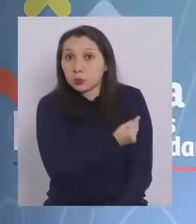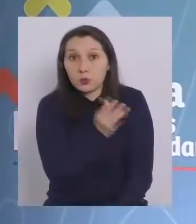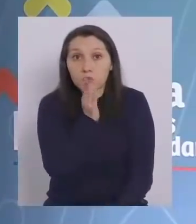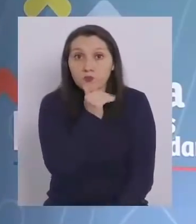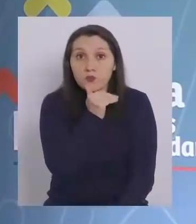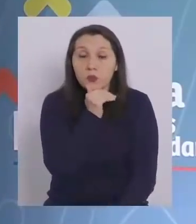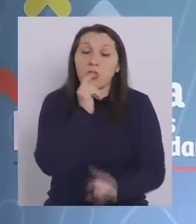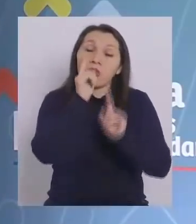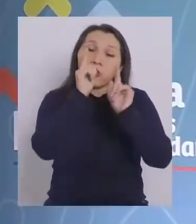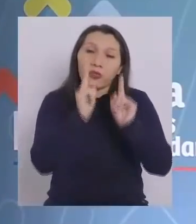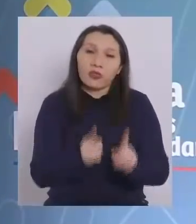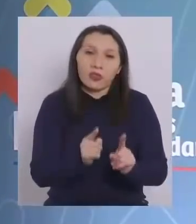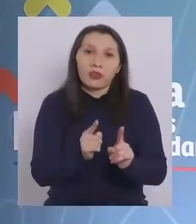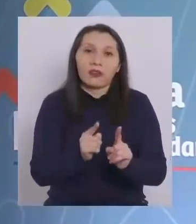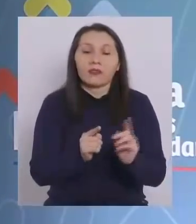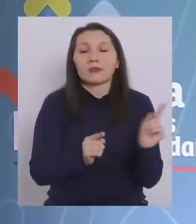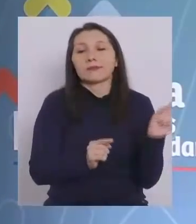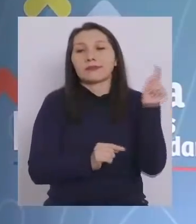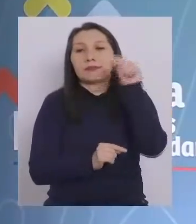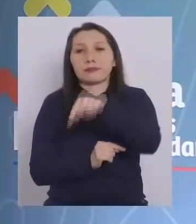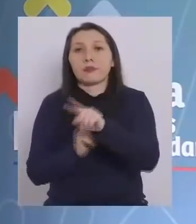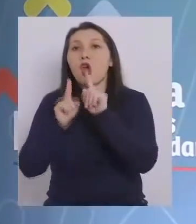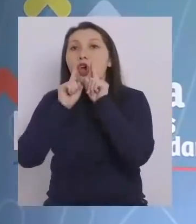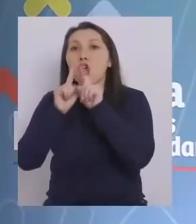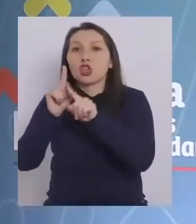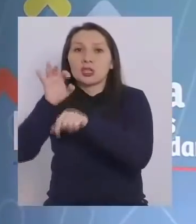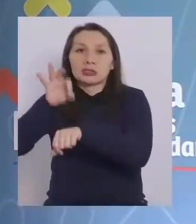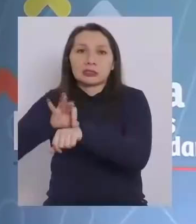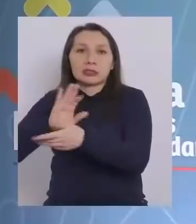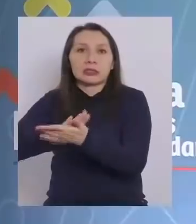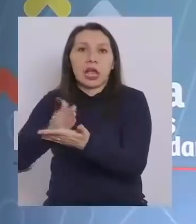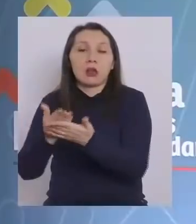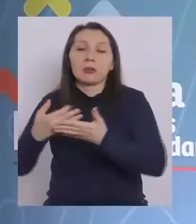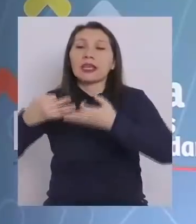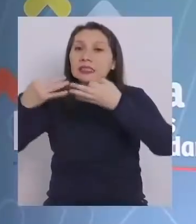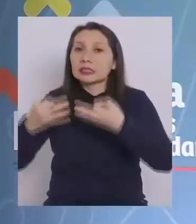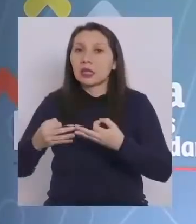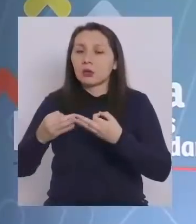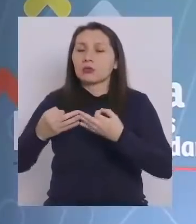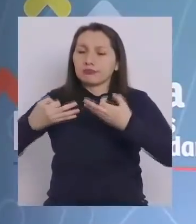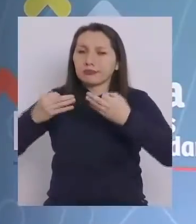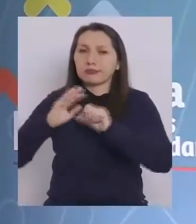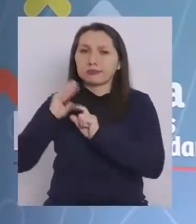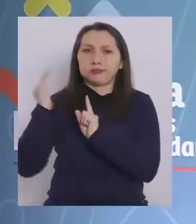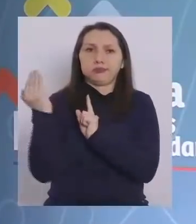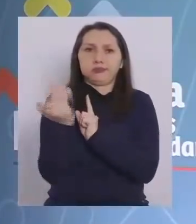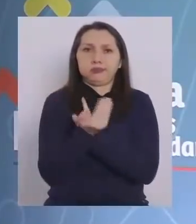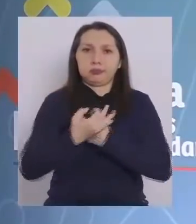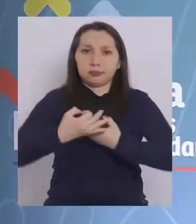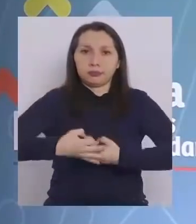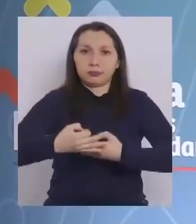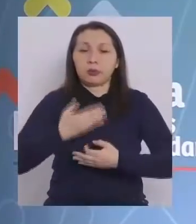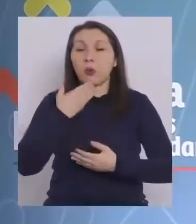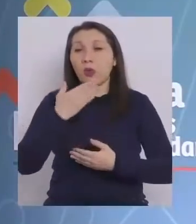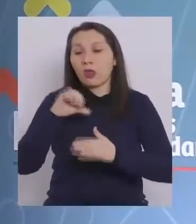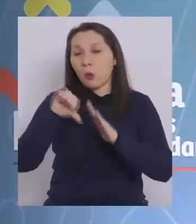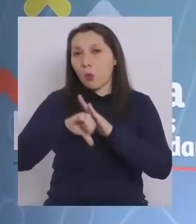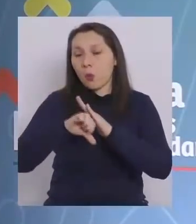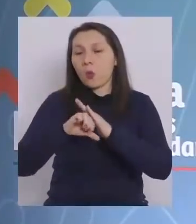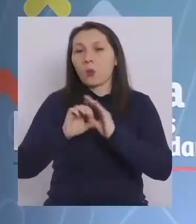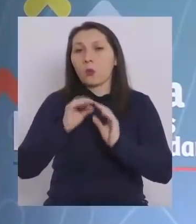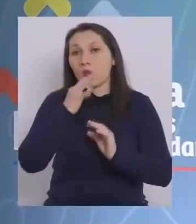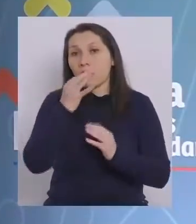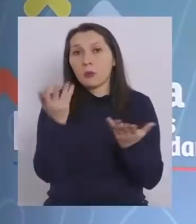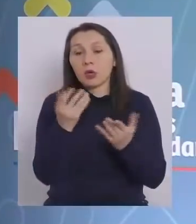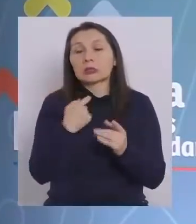irse a un hotel sanitario para asegurar el aislamiento seguro, como hemos dicho hasta este momento,